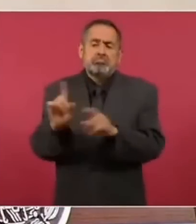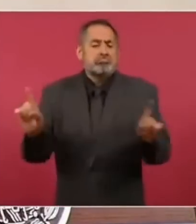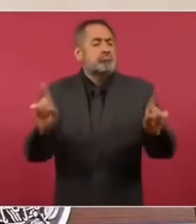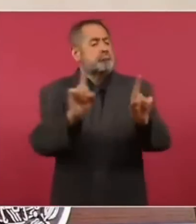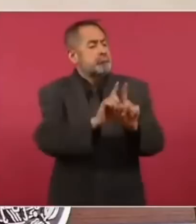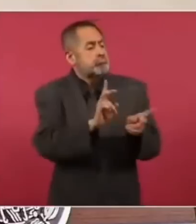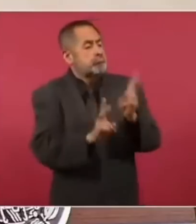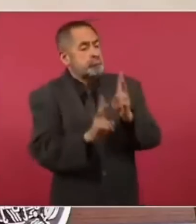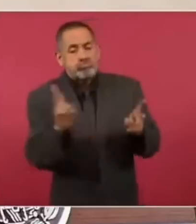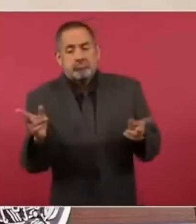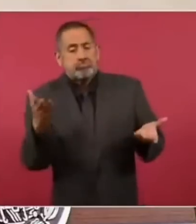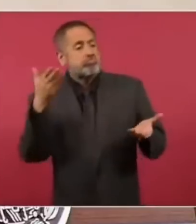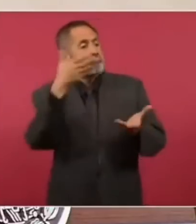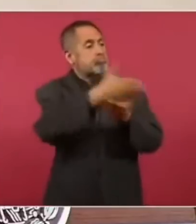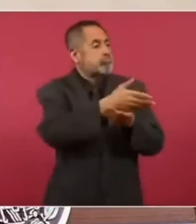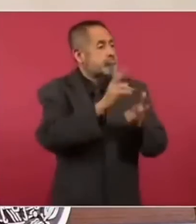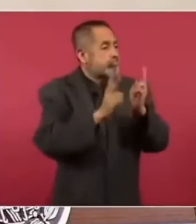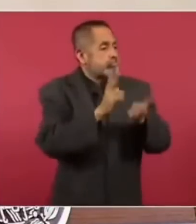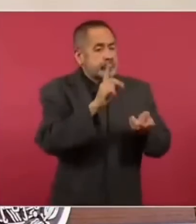ir a ver a Junco